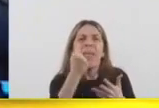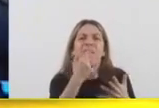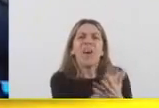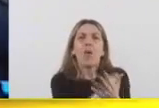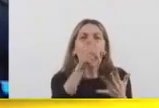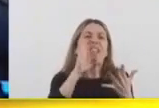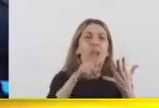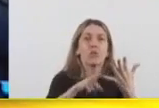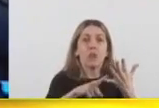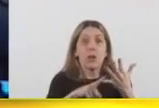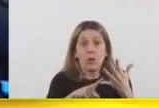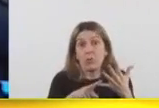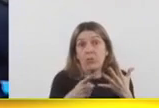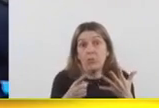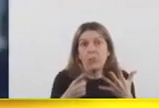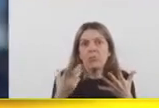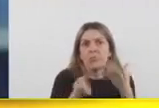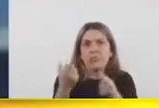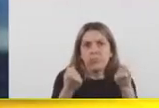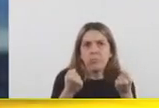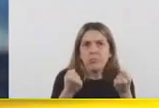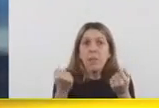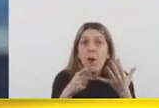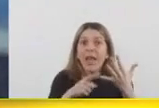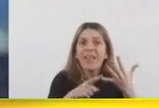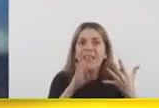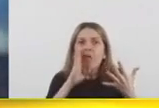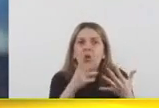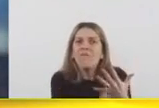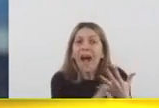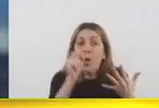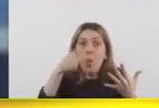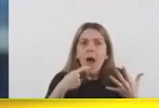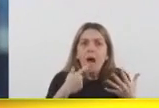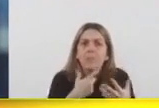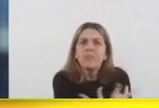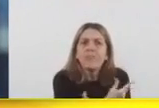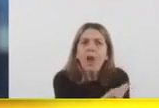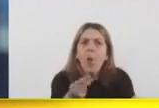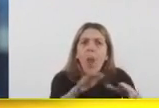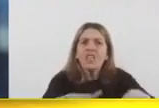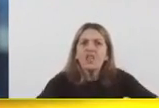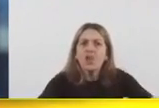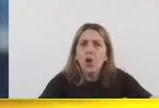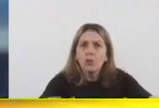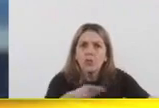muy importantes para vacunar a nuestros chicos, porque son vacunas que sirven para la pediatría.